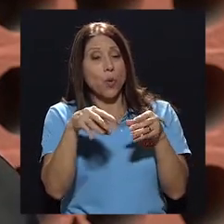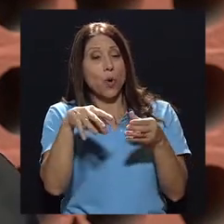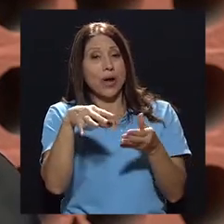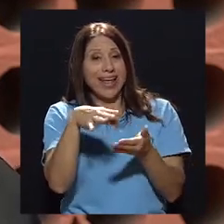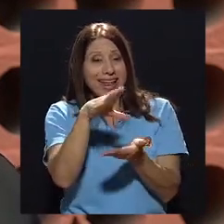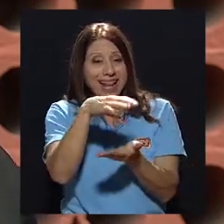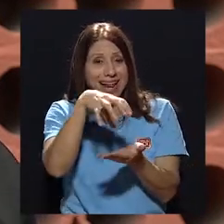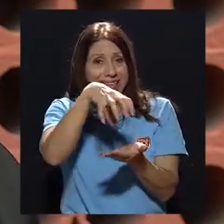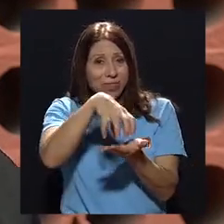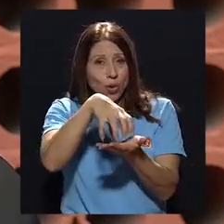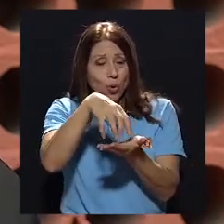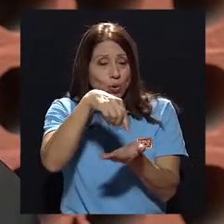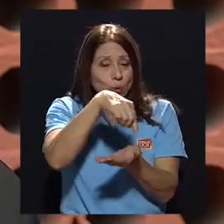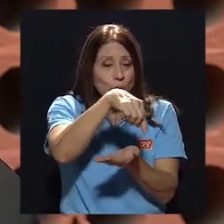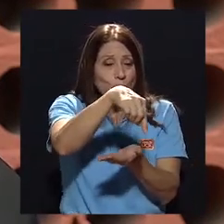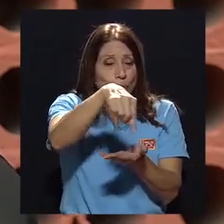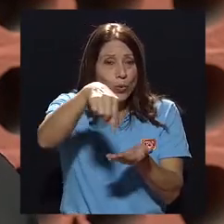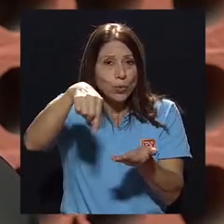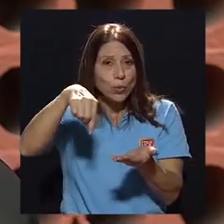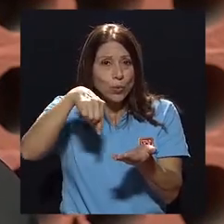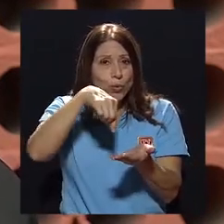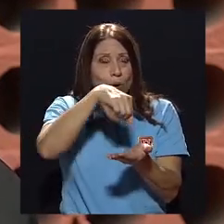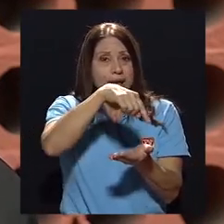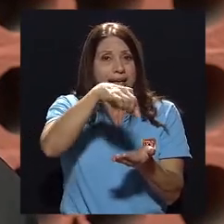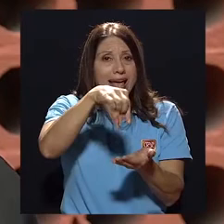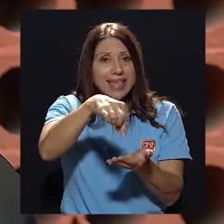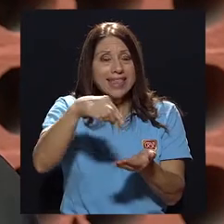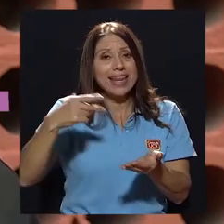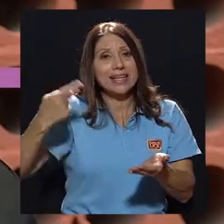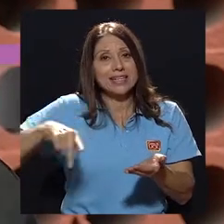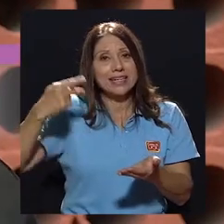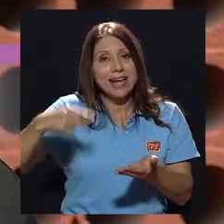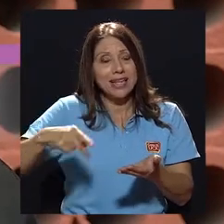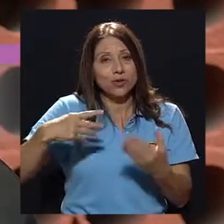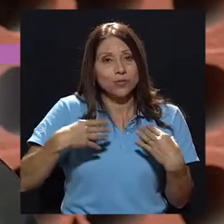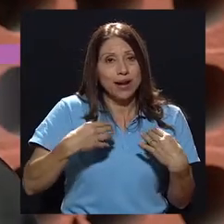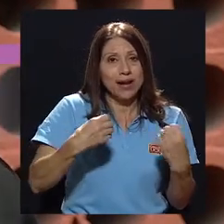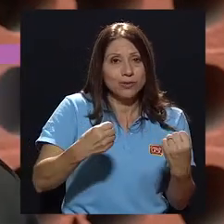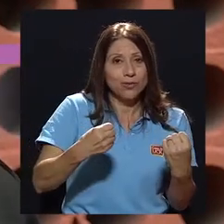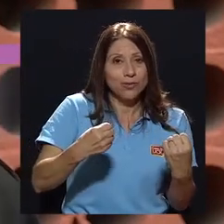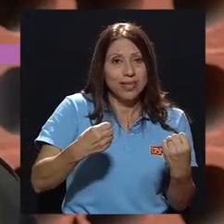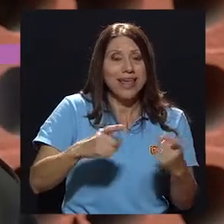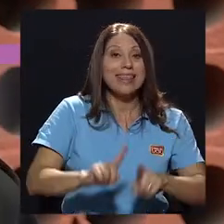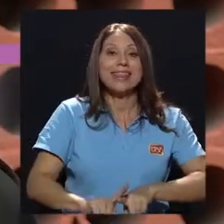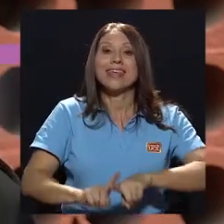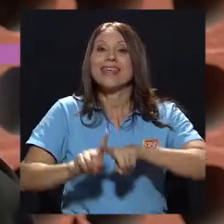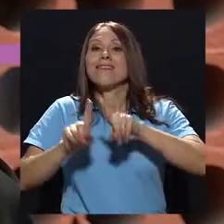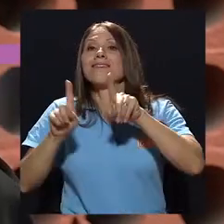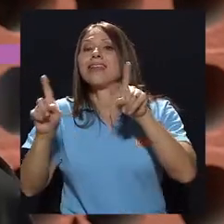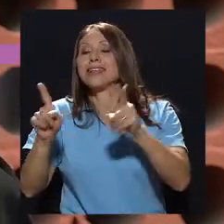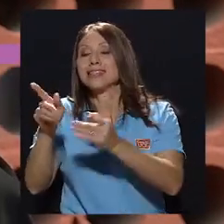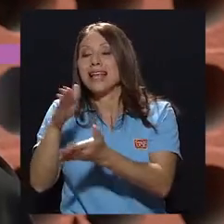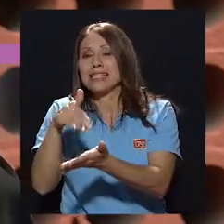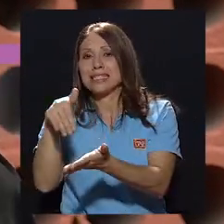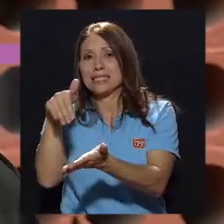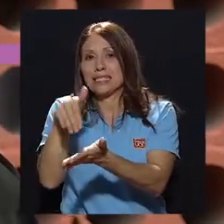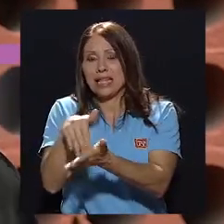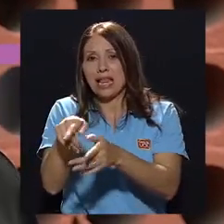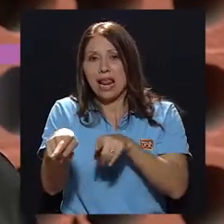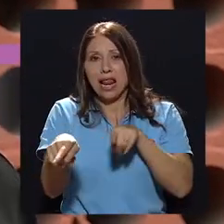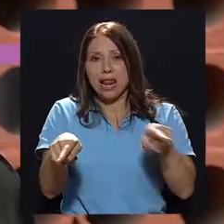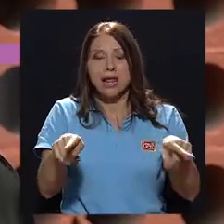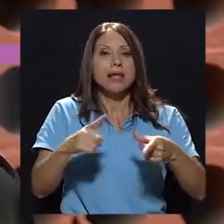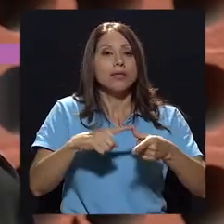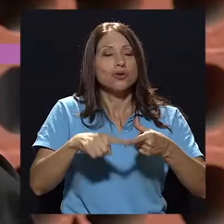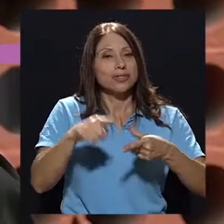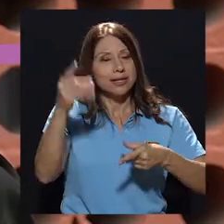ciertos riesgos más graves para, digamos, para su salud que la gente que puede vivir en el cantón central de los chiles. Entonces, son